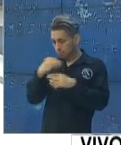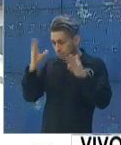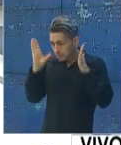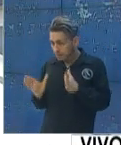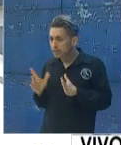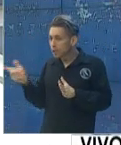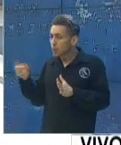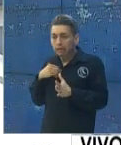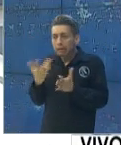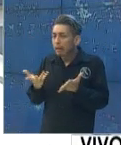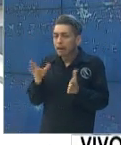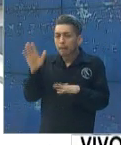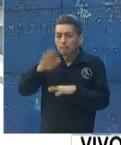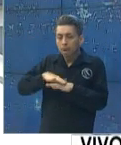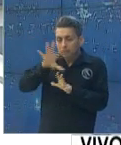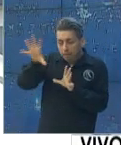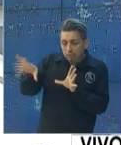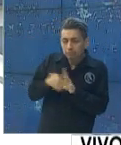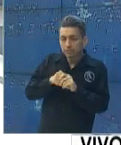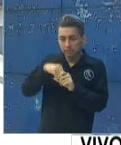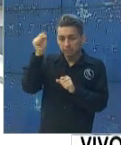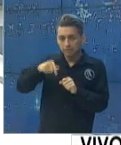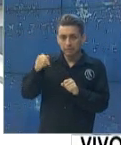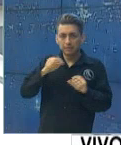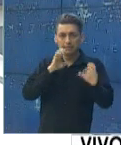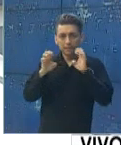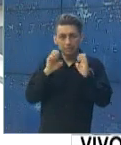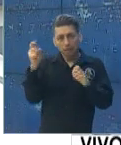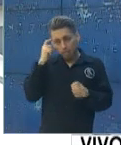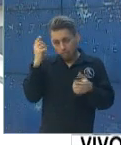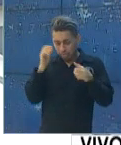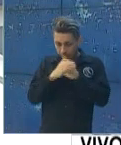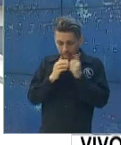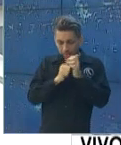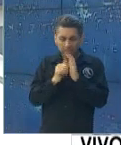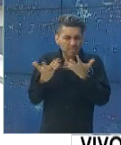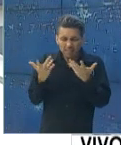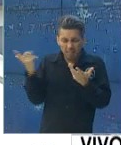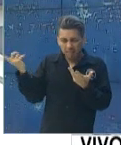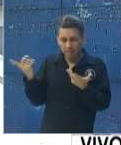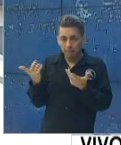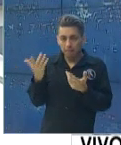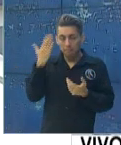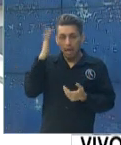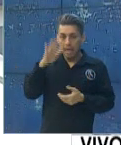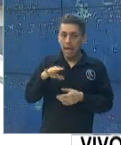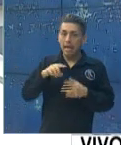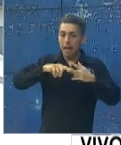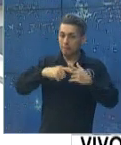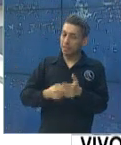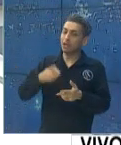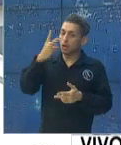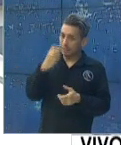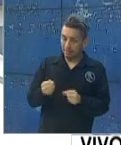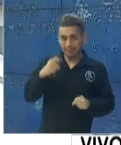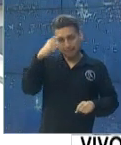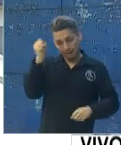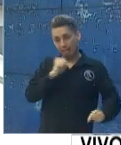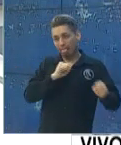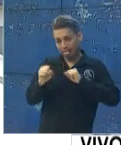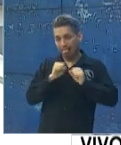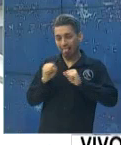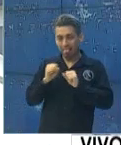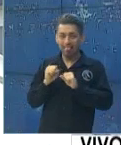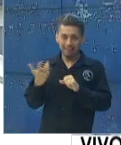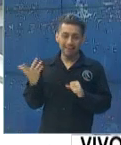agregar a esta entrevista que esté en su preocupación? Supongo que tendrá un día ya mañana activo y hábil de mucho trabajo